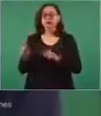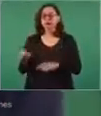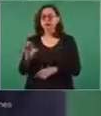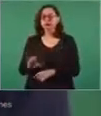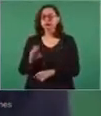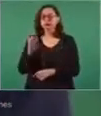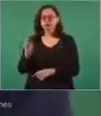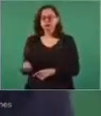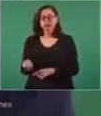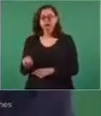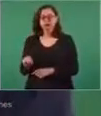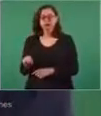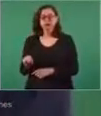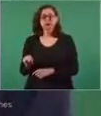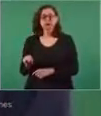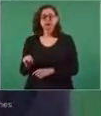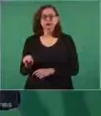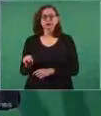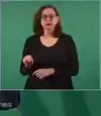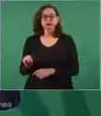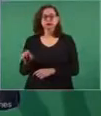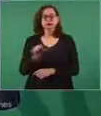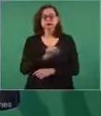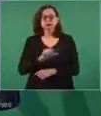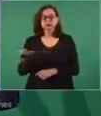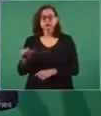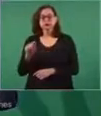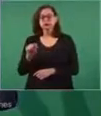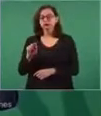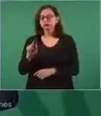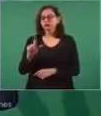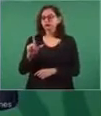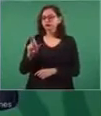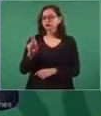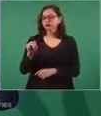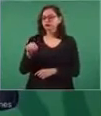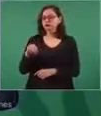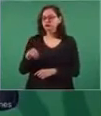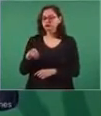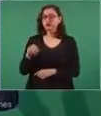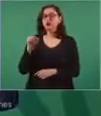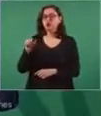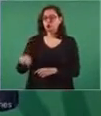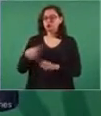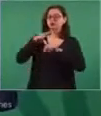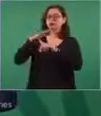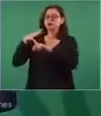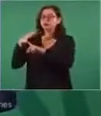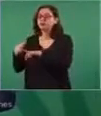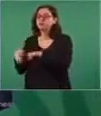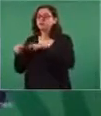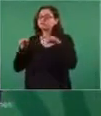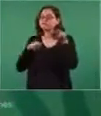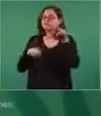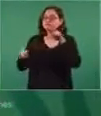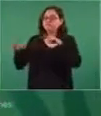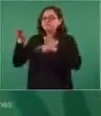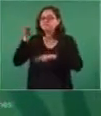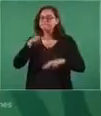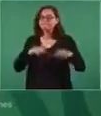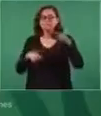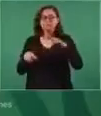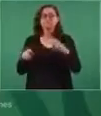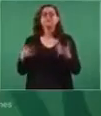a Tulum, ahí también se